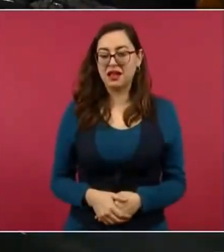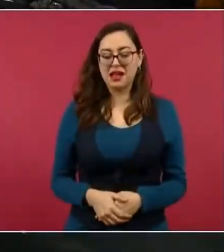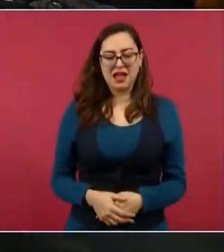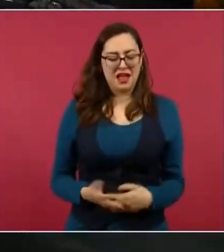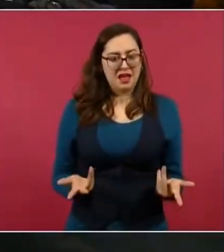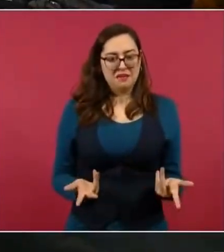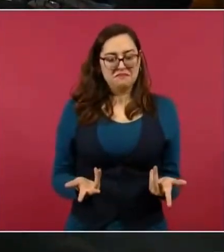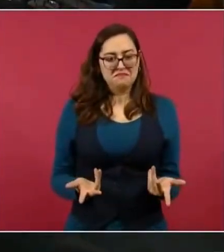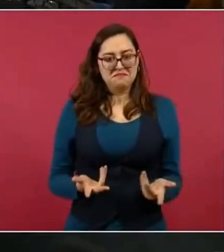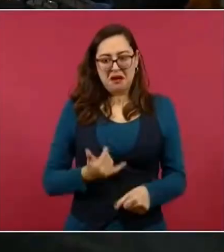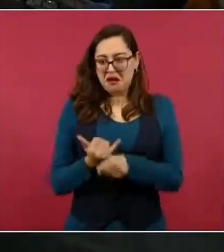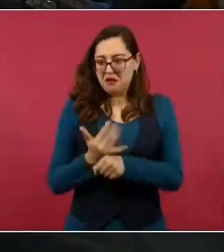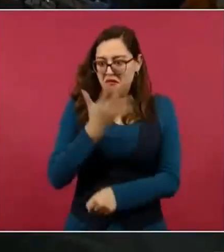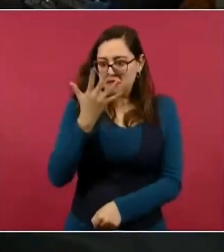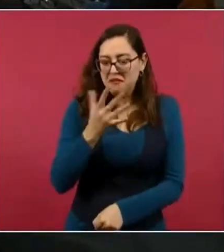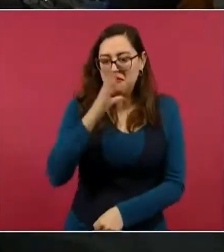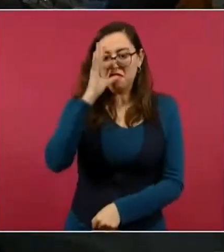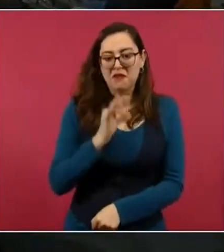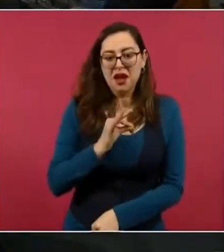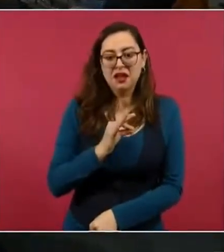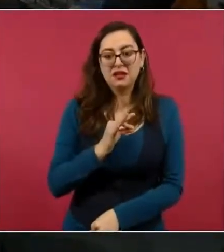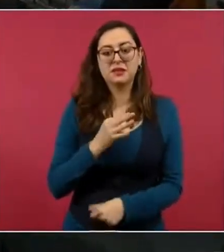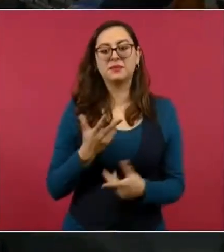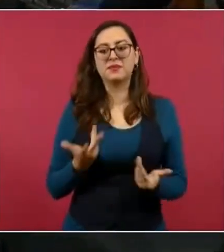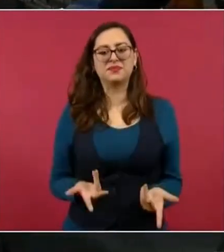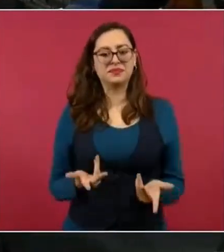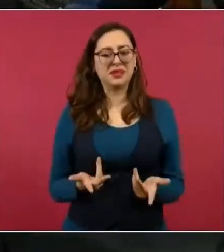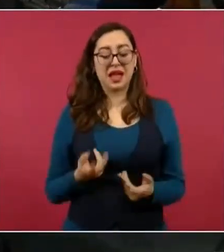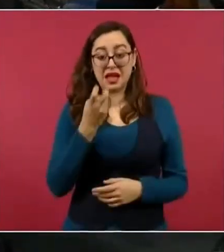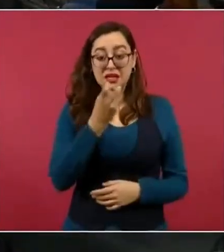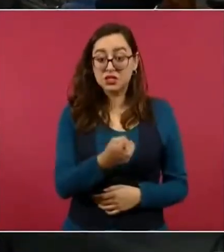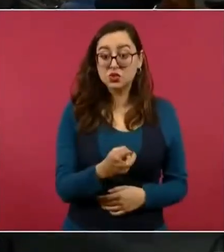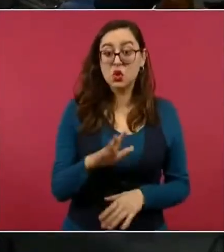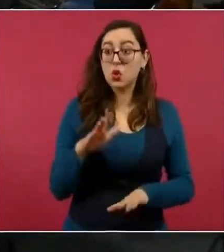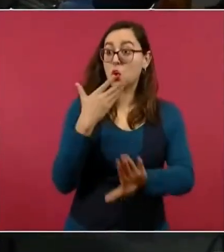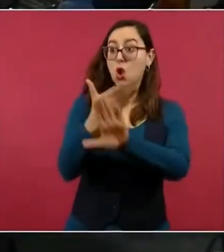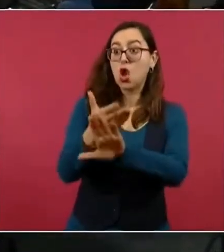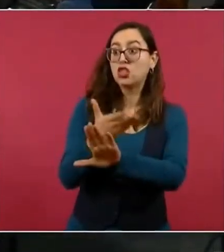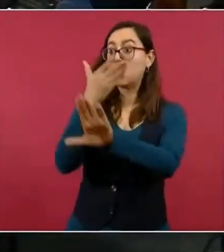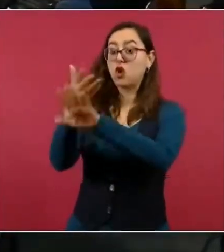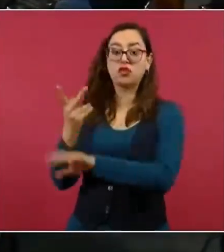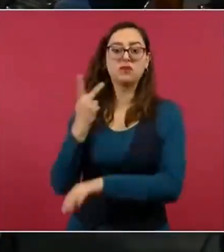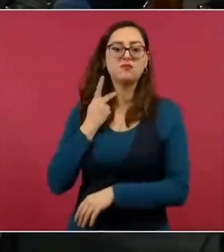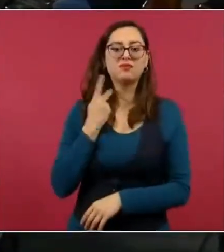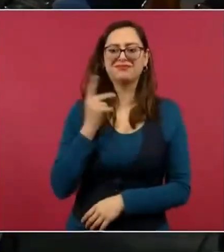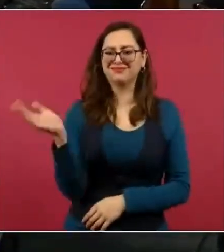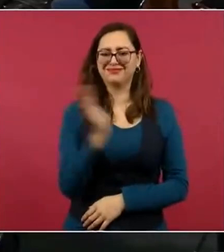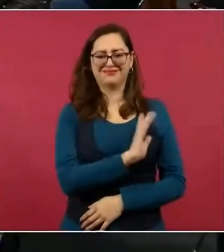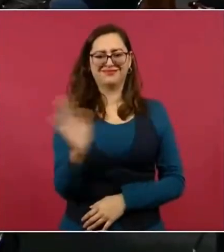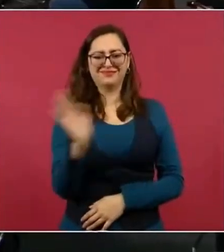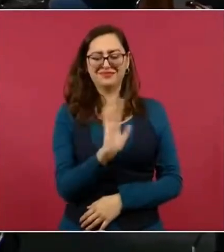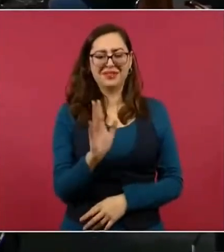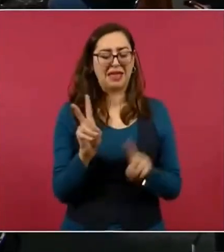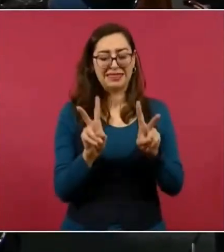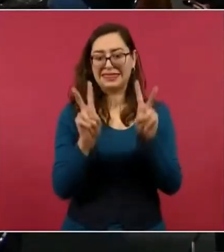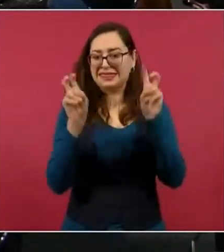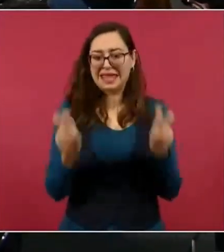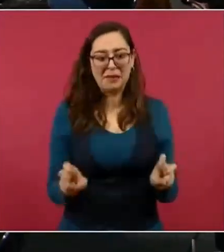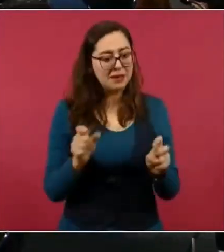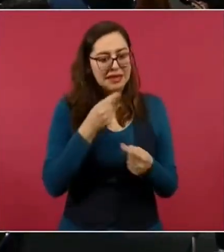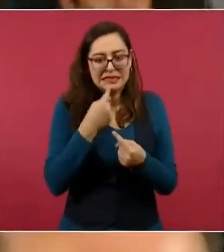inocentes, no se trata de una persecución política. El Instituto Mexicano del Seguro Social en este gobierno